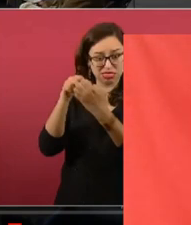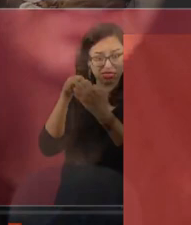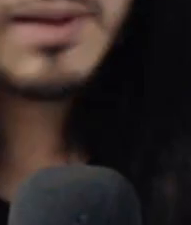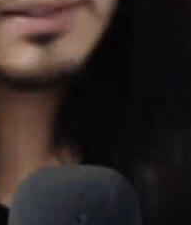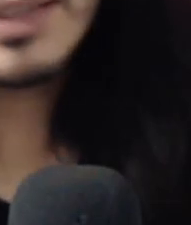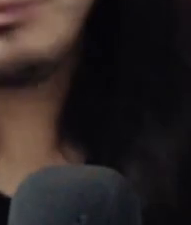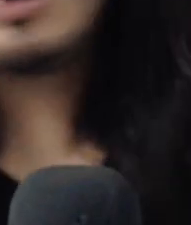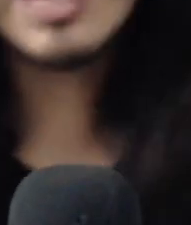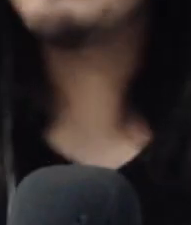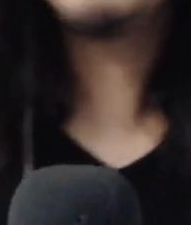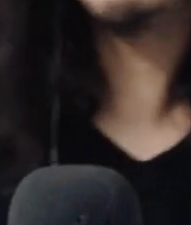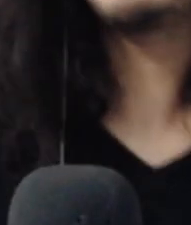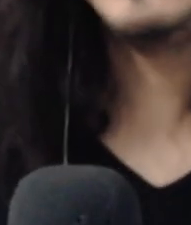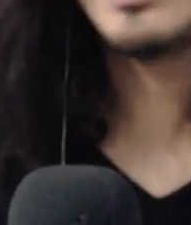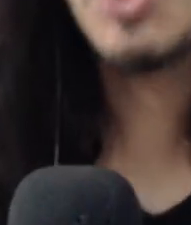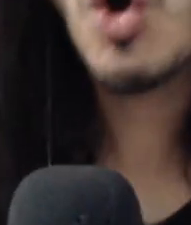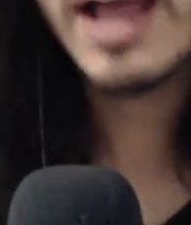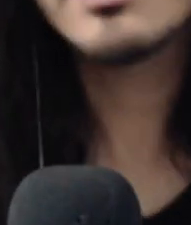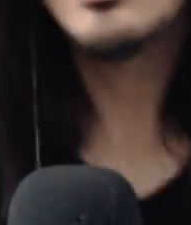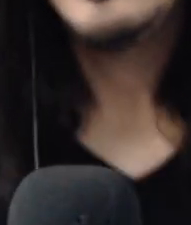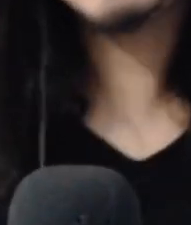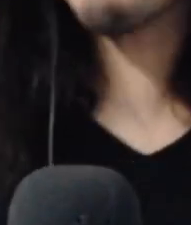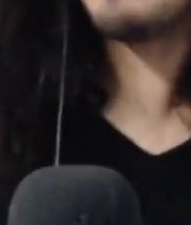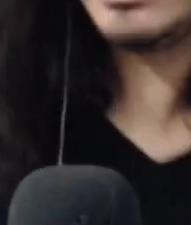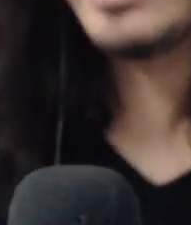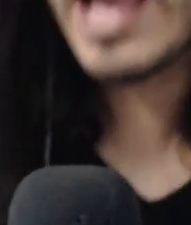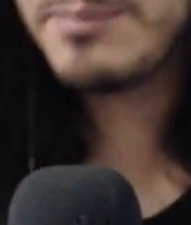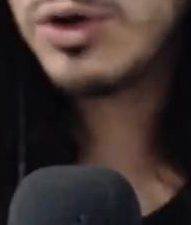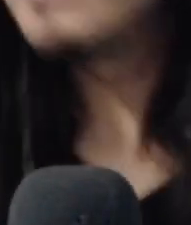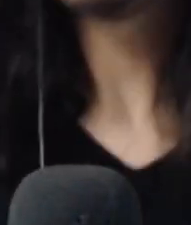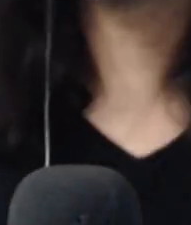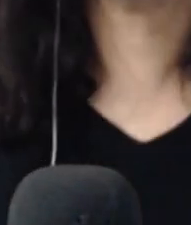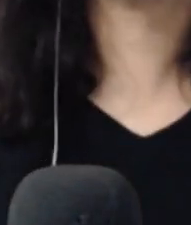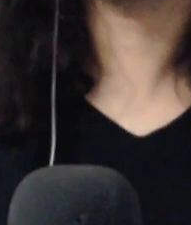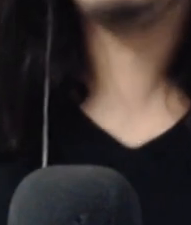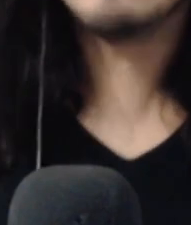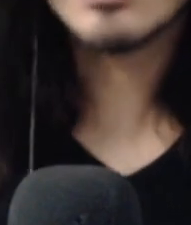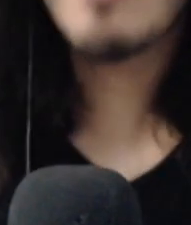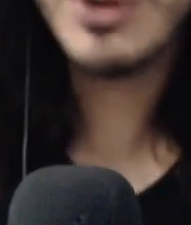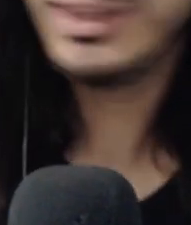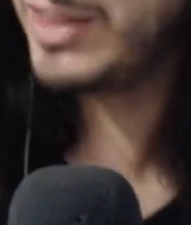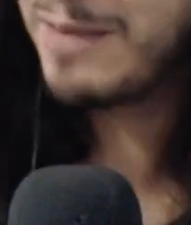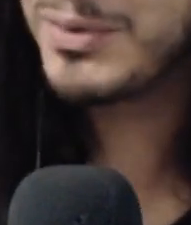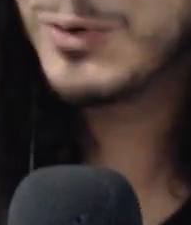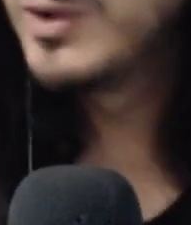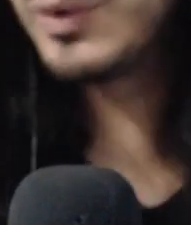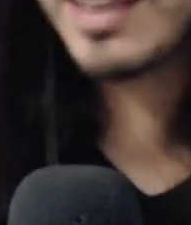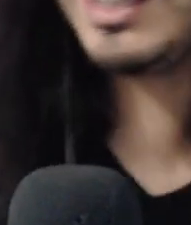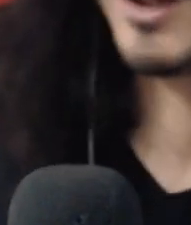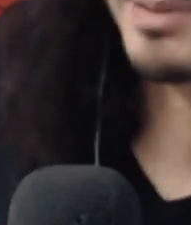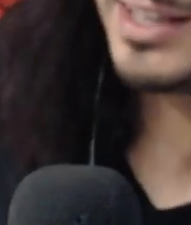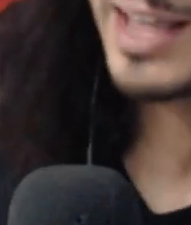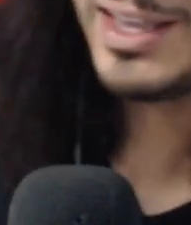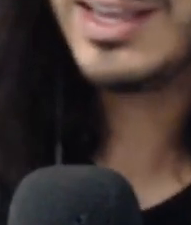presidenciables que están usando mucho ideas locas. Es la favorita de AMLO. ¿Quién verga dijo que es la favorita de AMLO? Lo